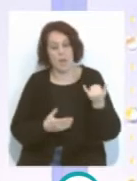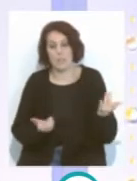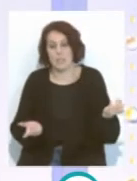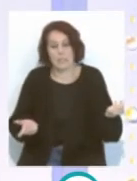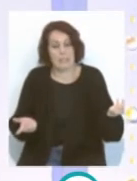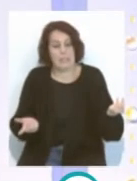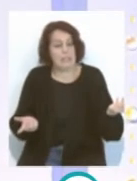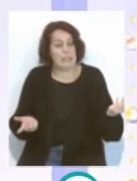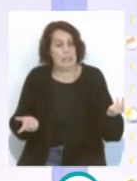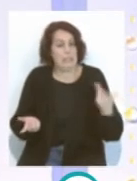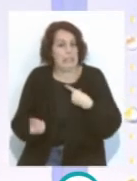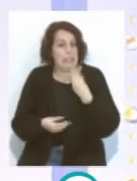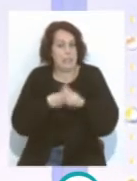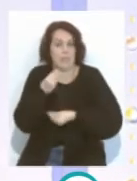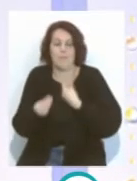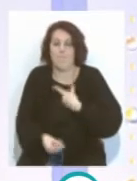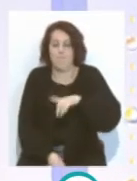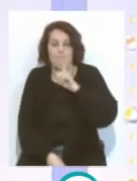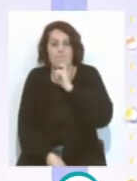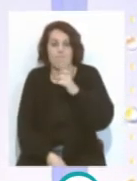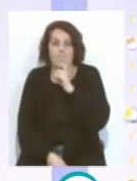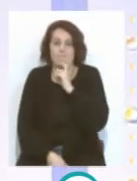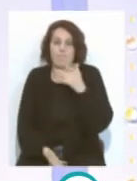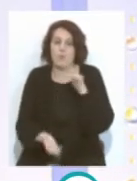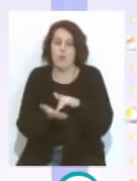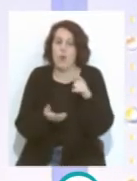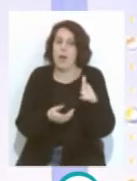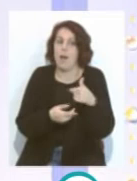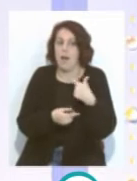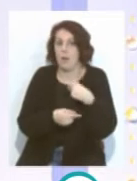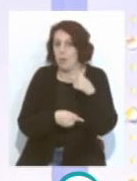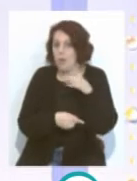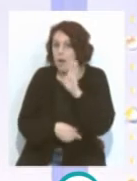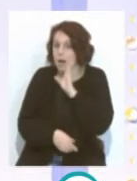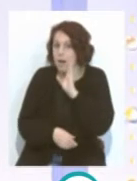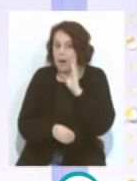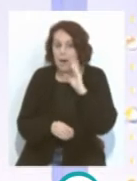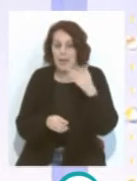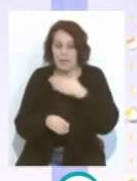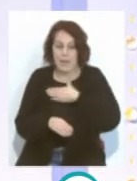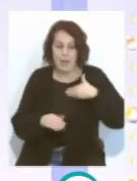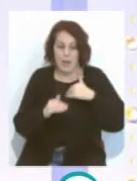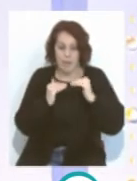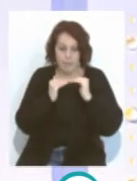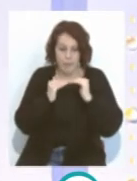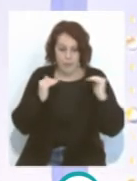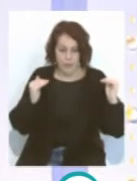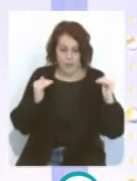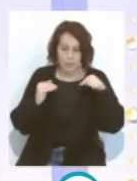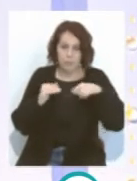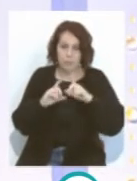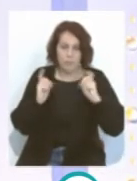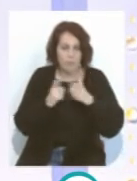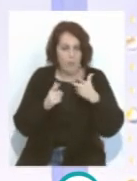va a hacer muy complejo a la hora de hilar, como tú dices, y formar un equilibrio en este equipo, porque Álex